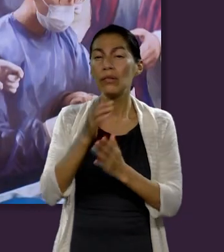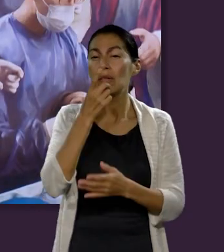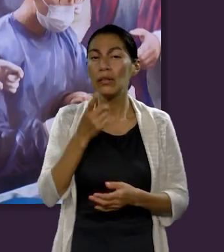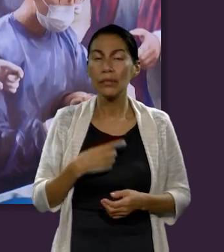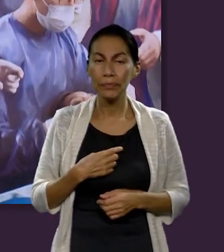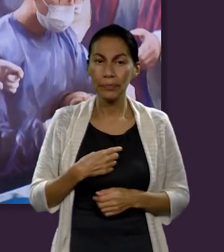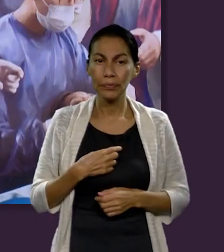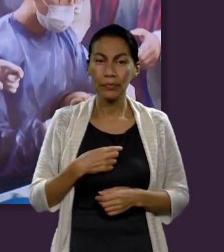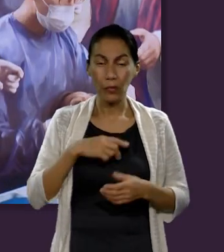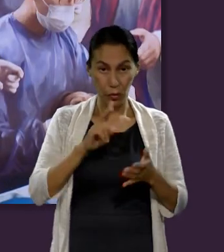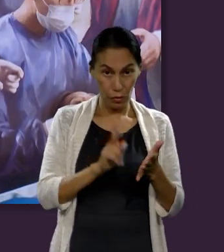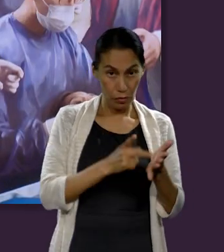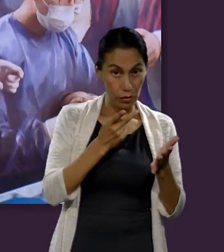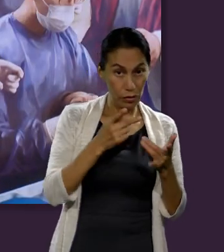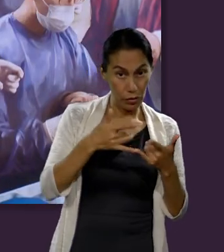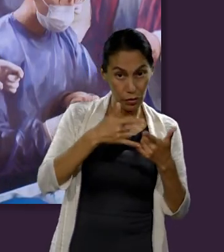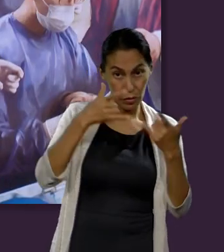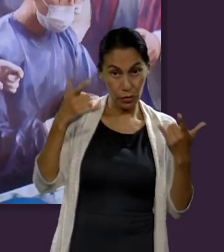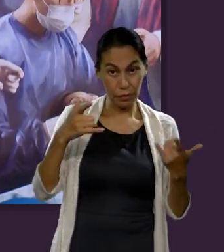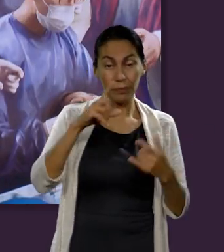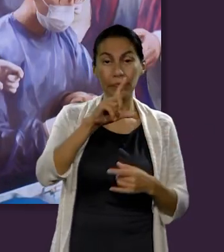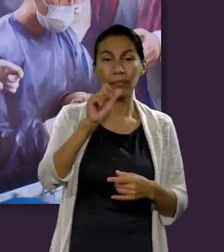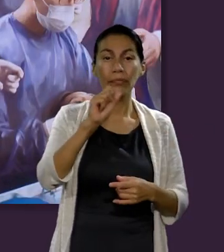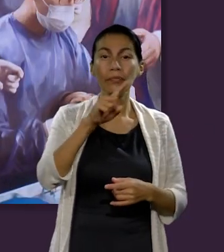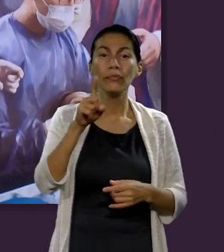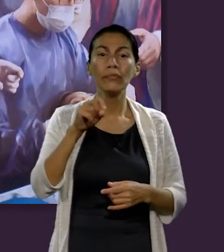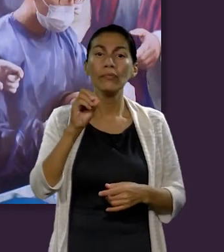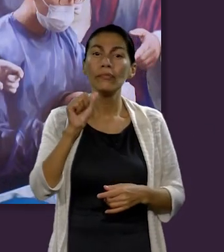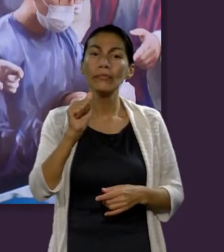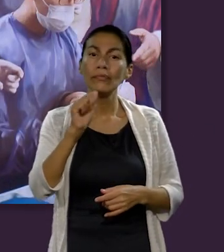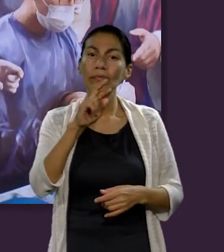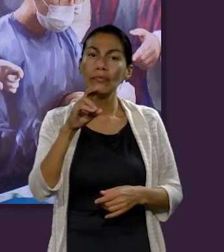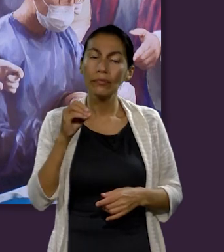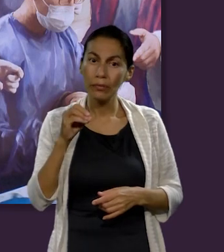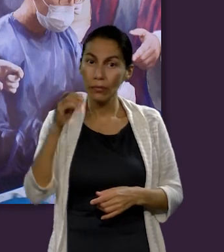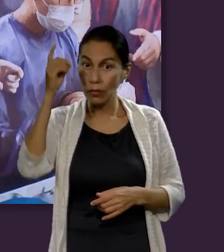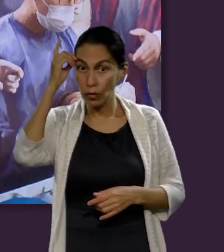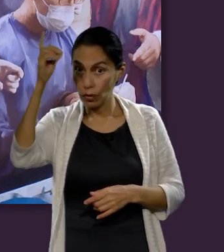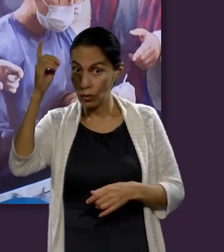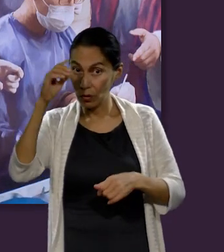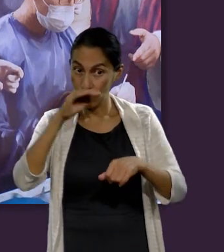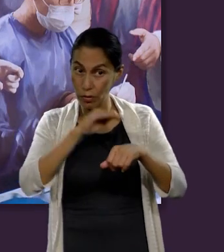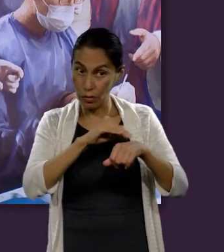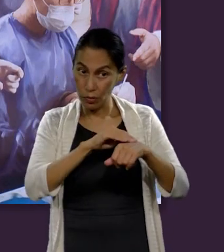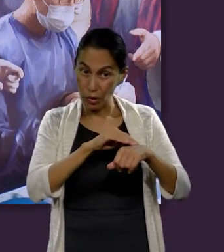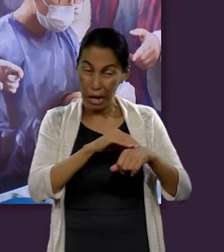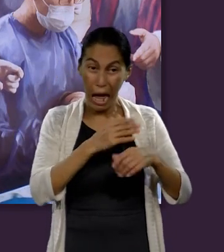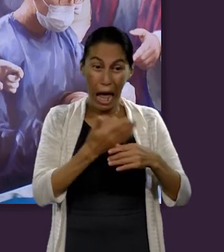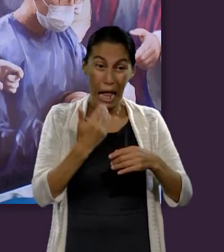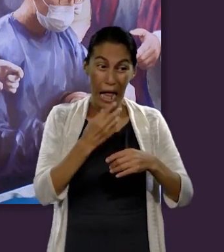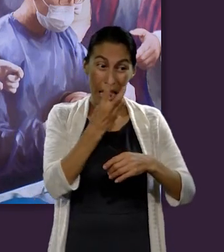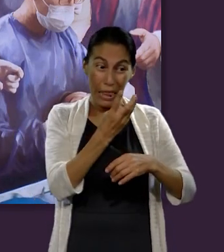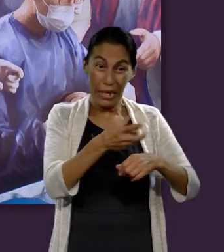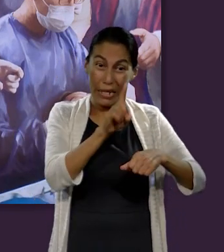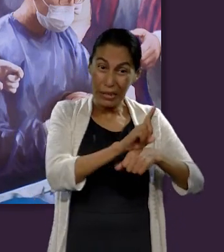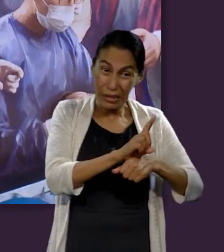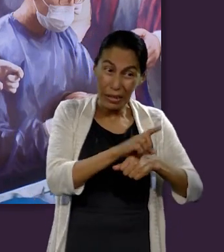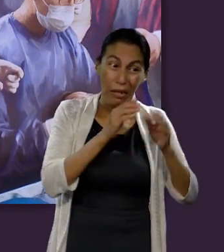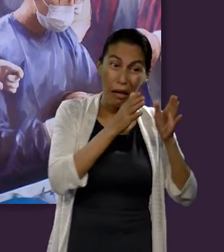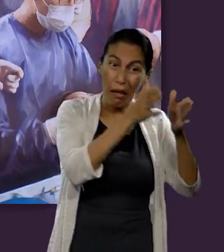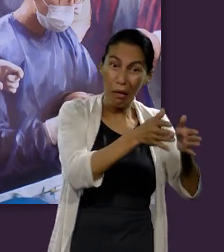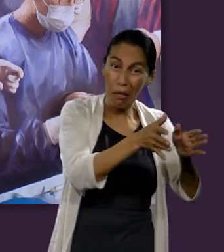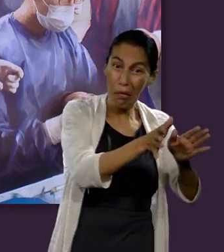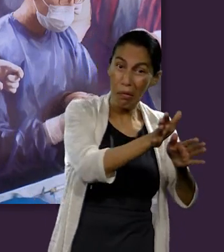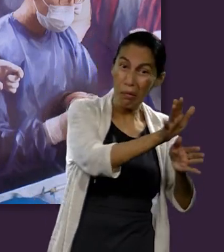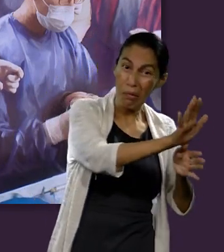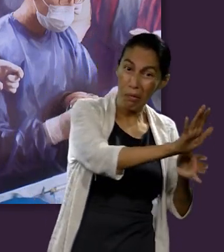devuelvo a la historia de Lázaro Dios lo llamó después de tres días de